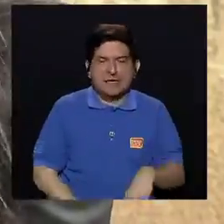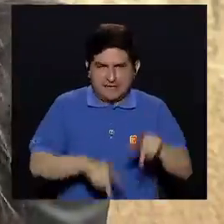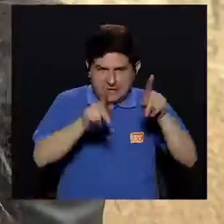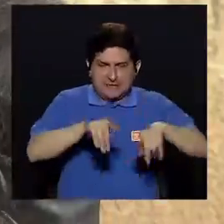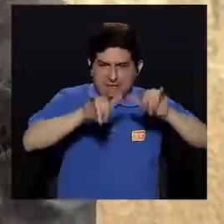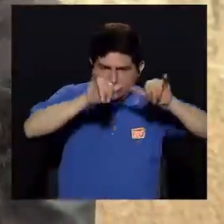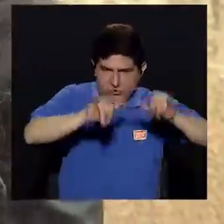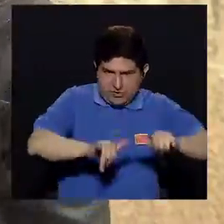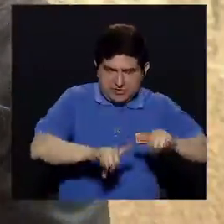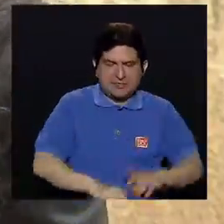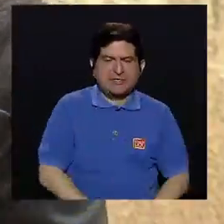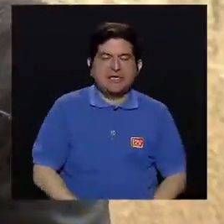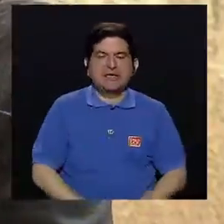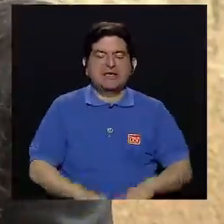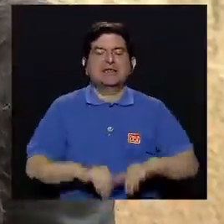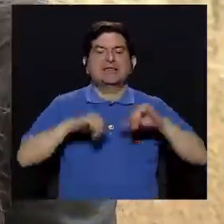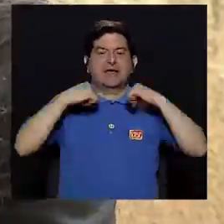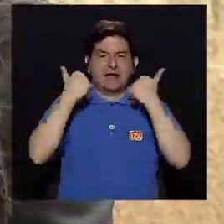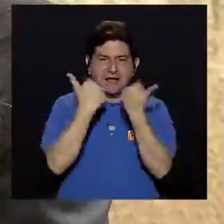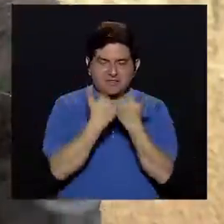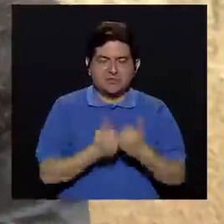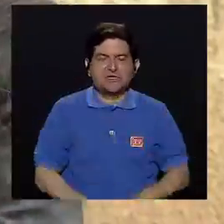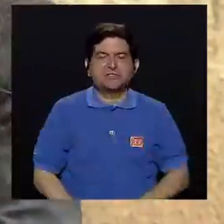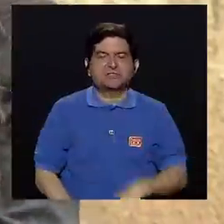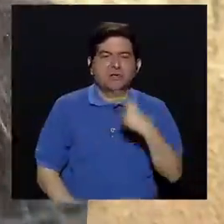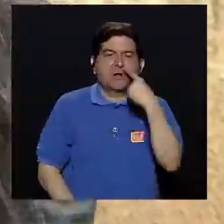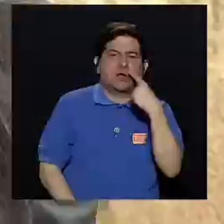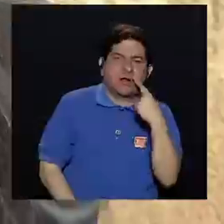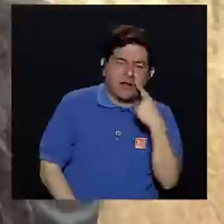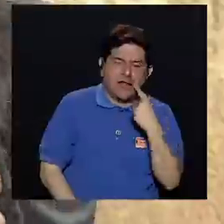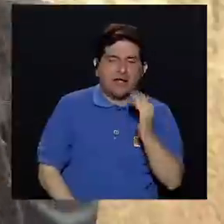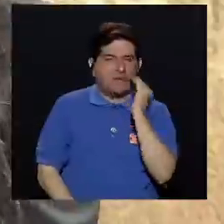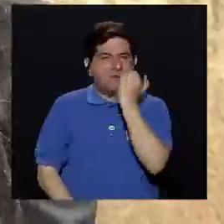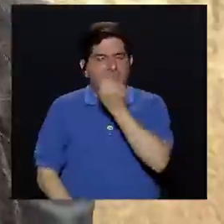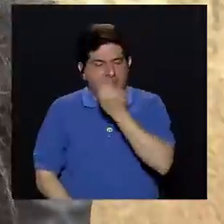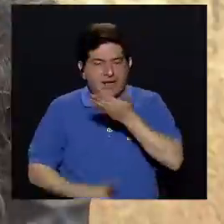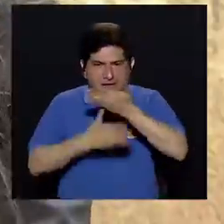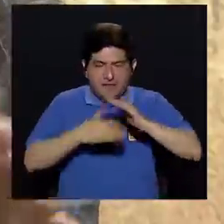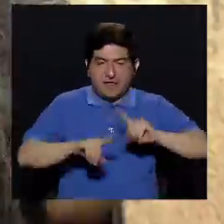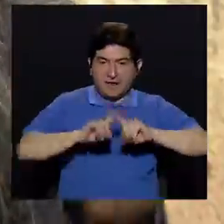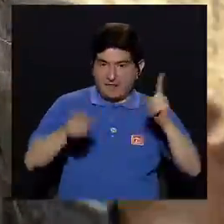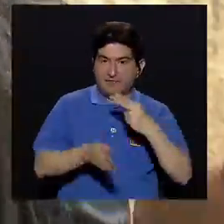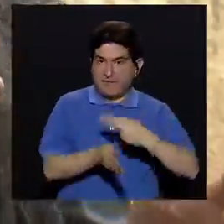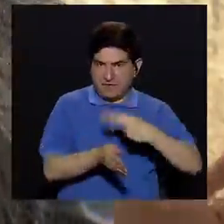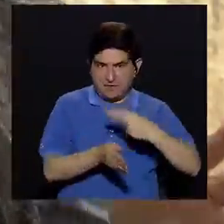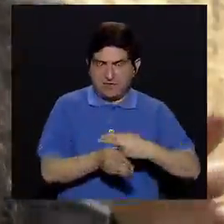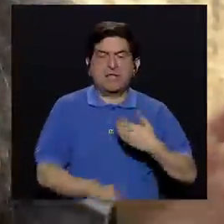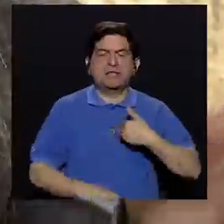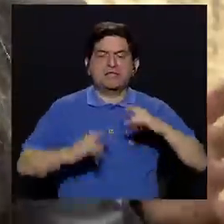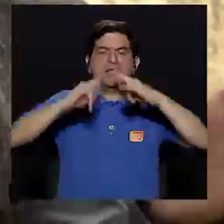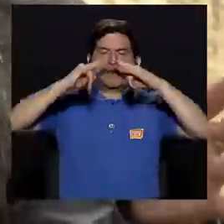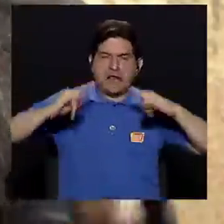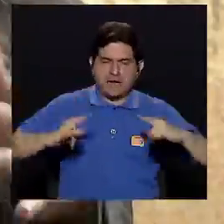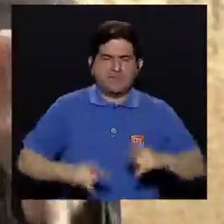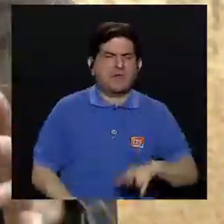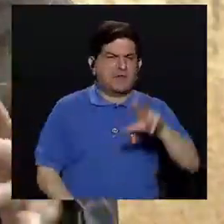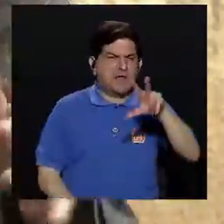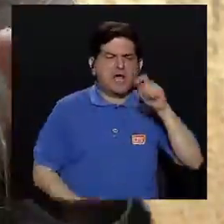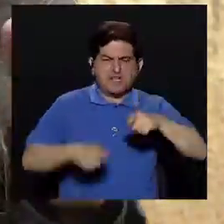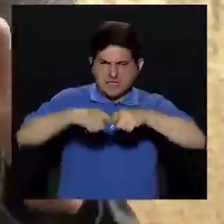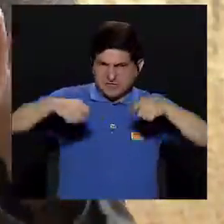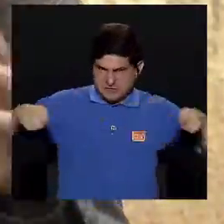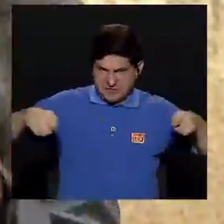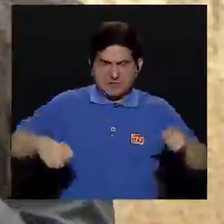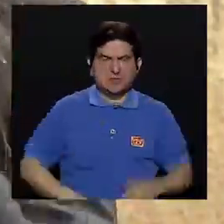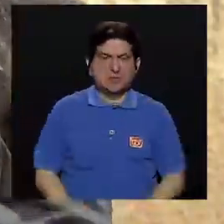paciente se quede en la asociación del labio y pala rendido, que es una institución diferente al Hospital Nacional de Niños, que tiene un albergue, que queda como a los 300